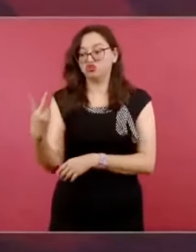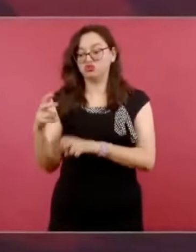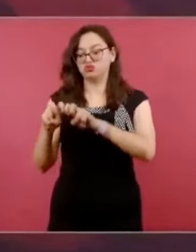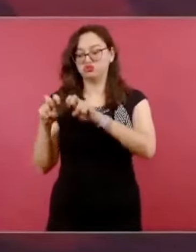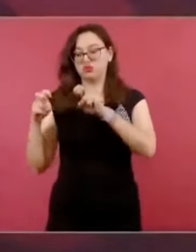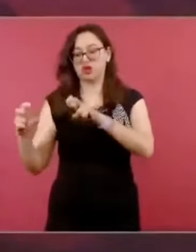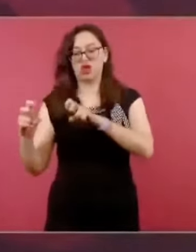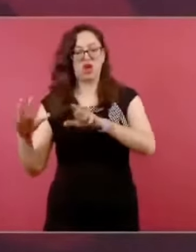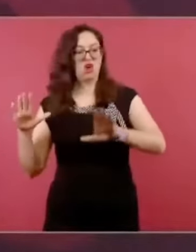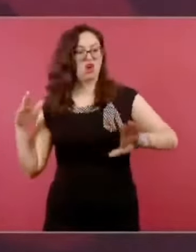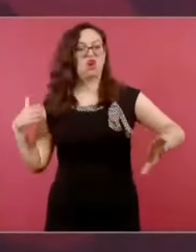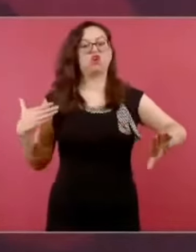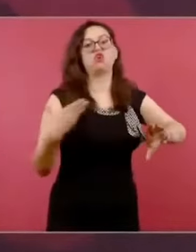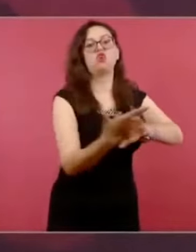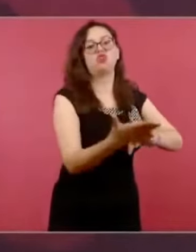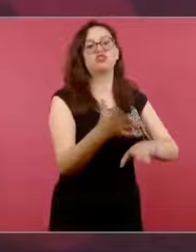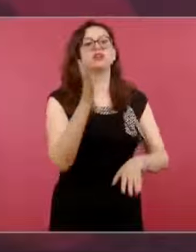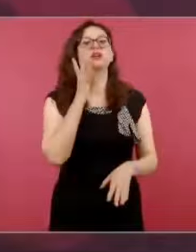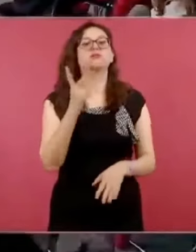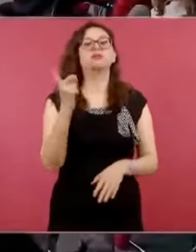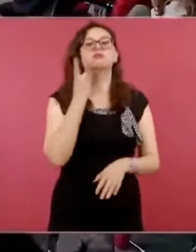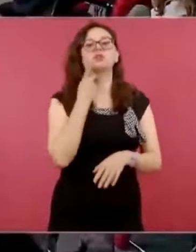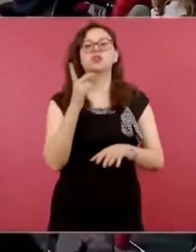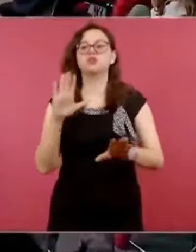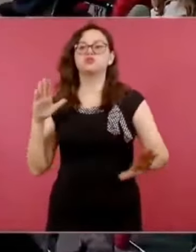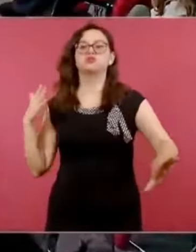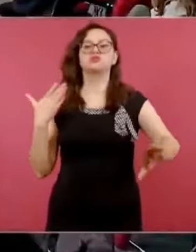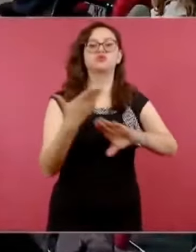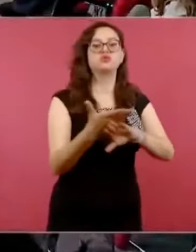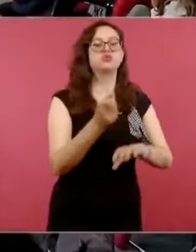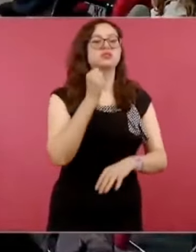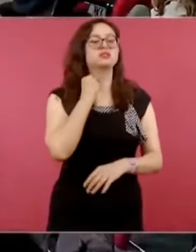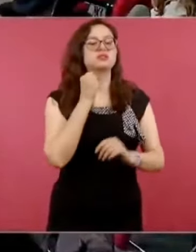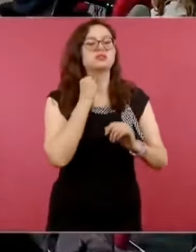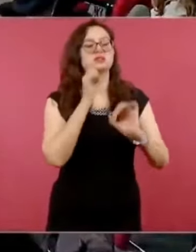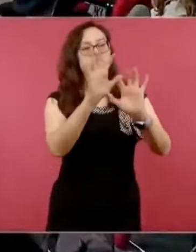por encima de